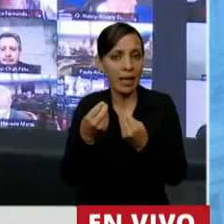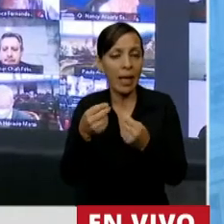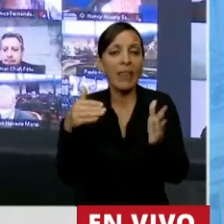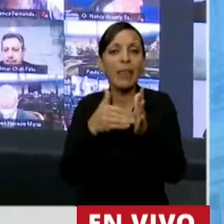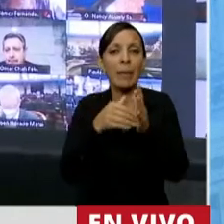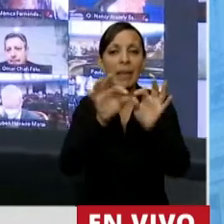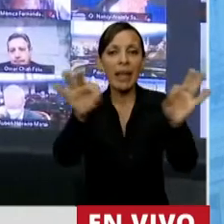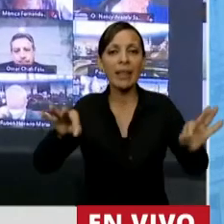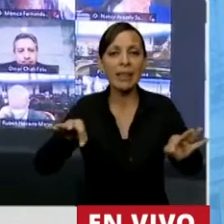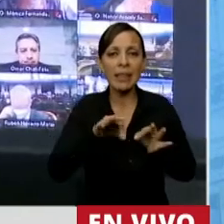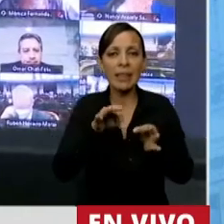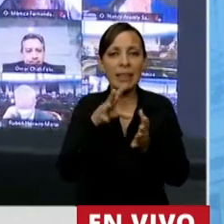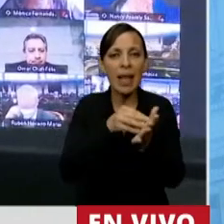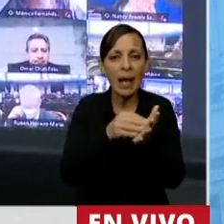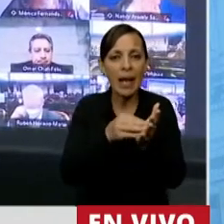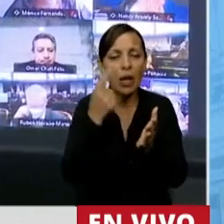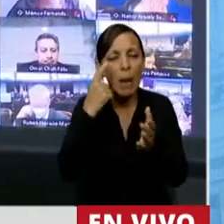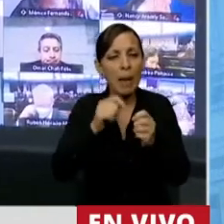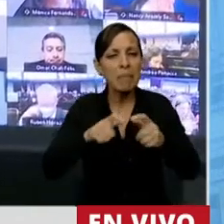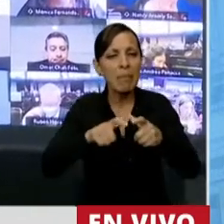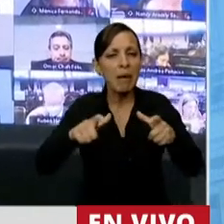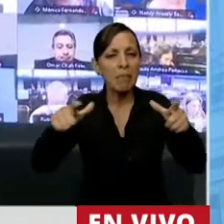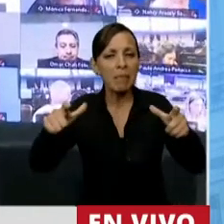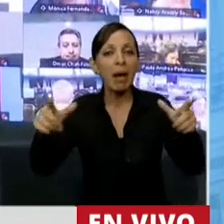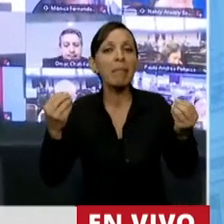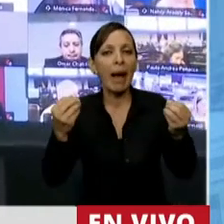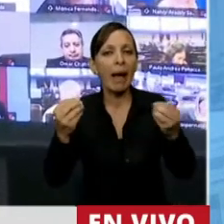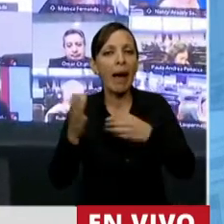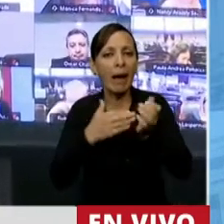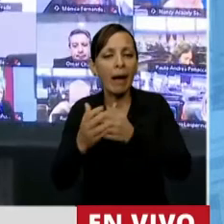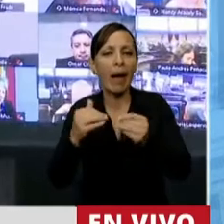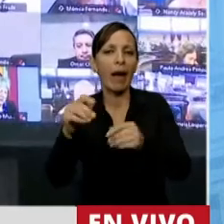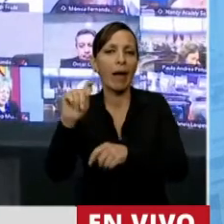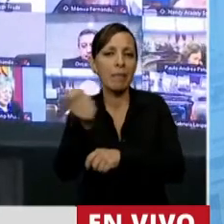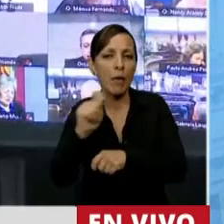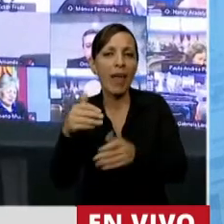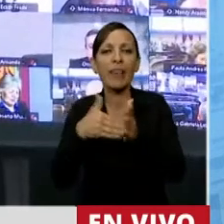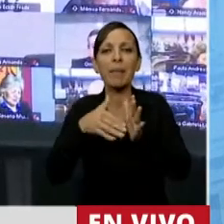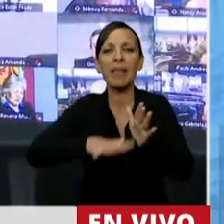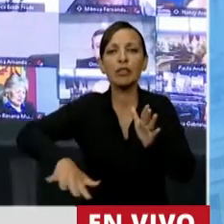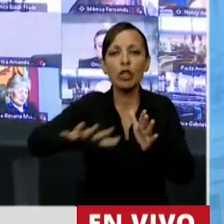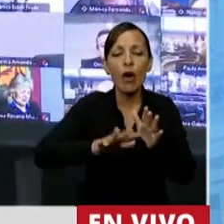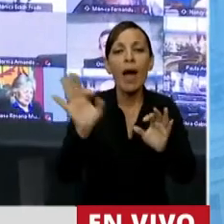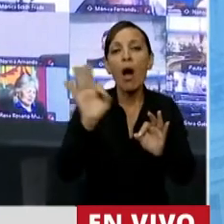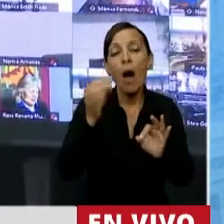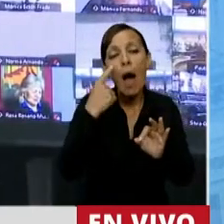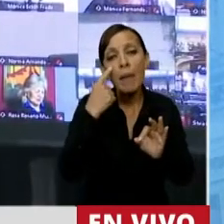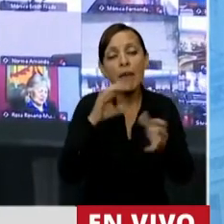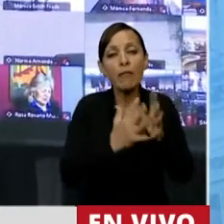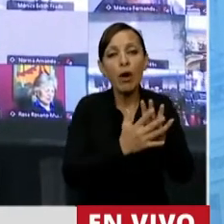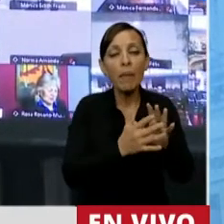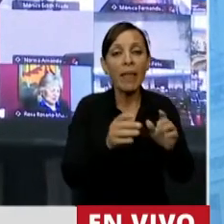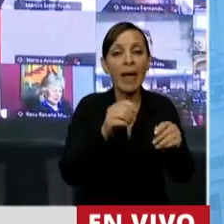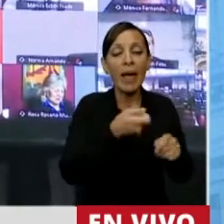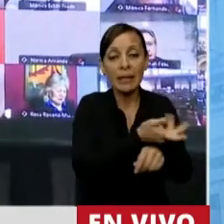terreno que han podido avanzar para poder hacer emprendimientos inmobiliarios según la zona o extender la frontera ganadera